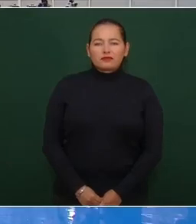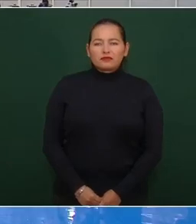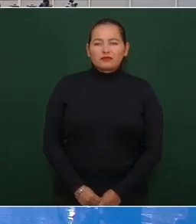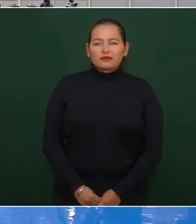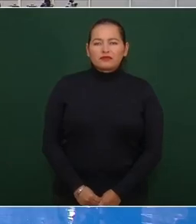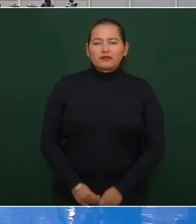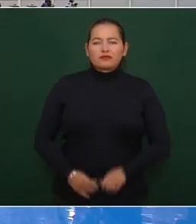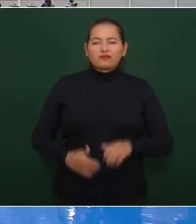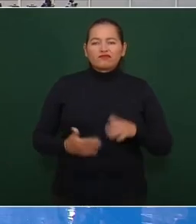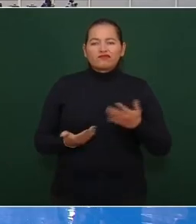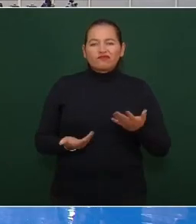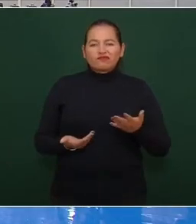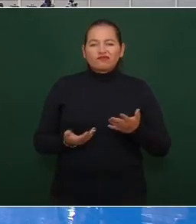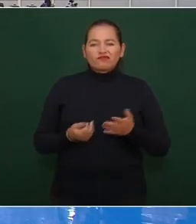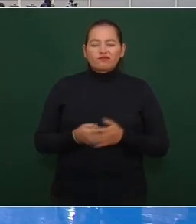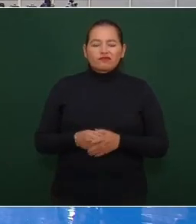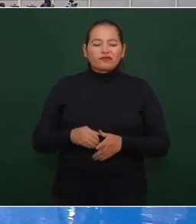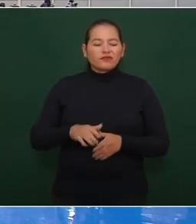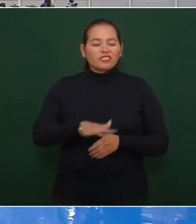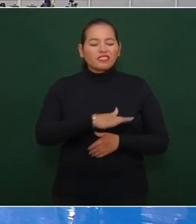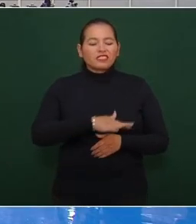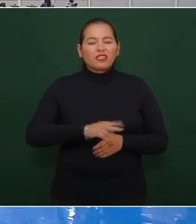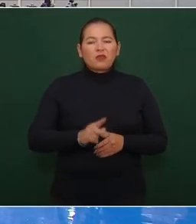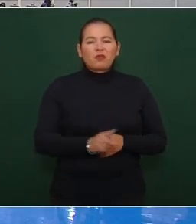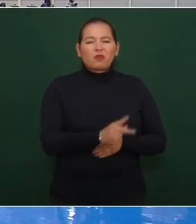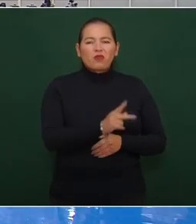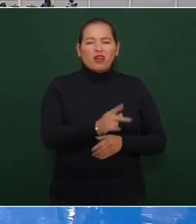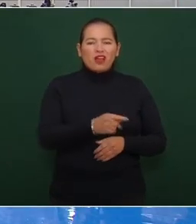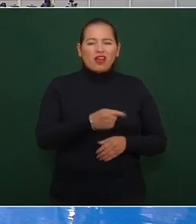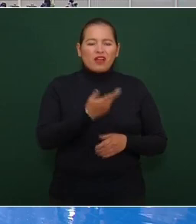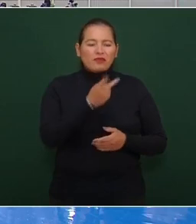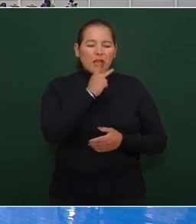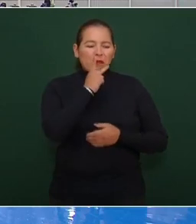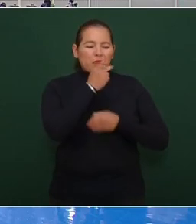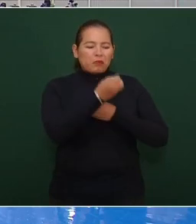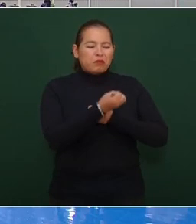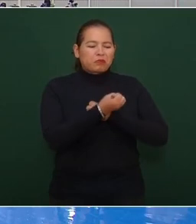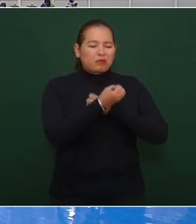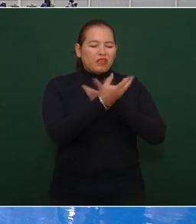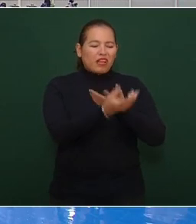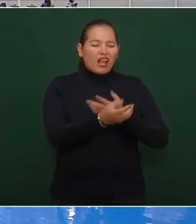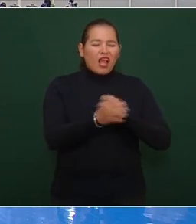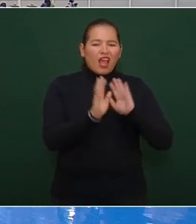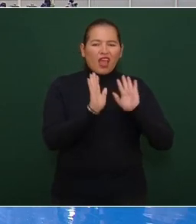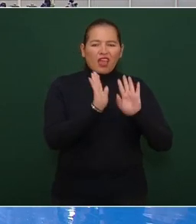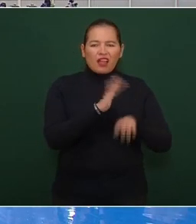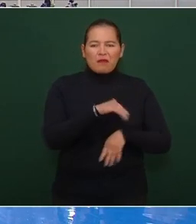no hablamos bien que nos comemos las heces